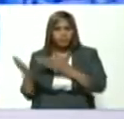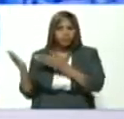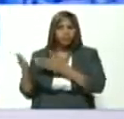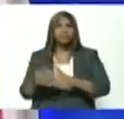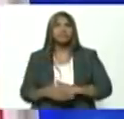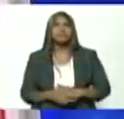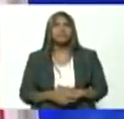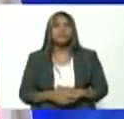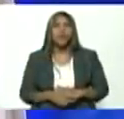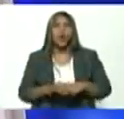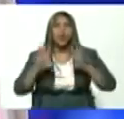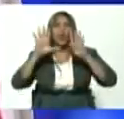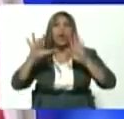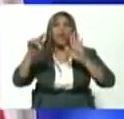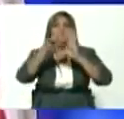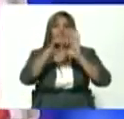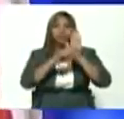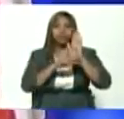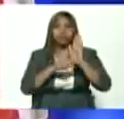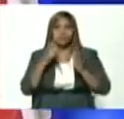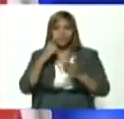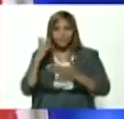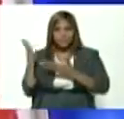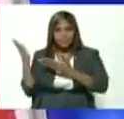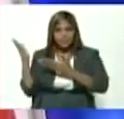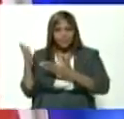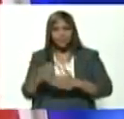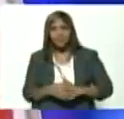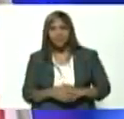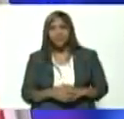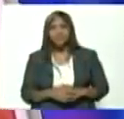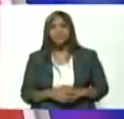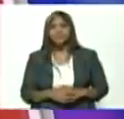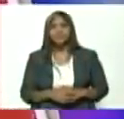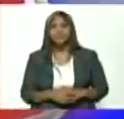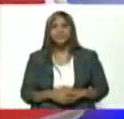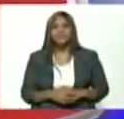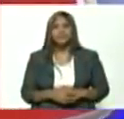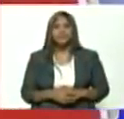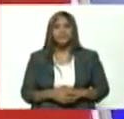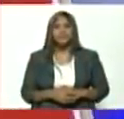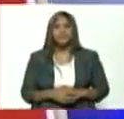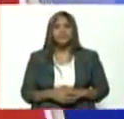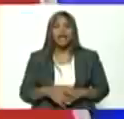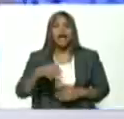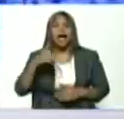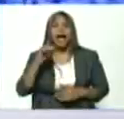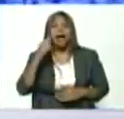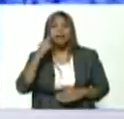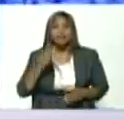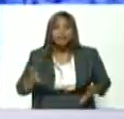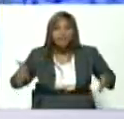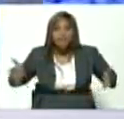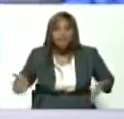los nueve puntos hay que llevarlos al océano